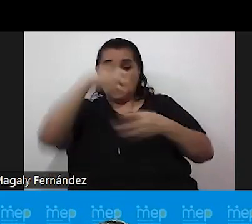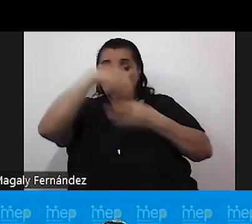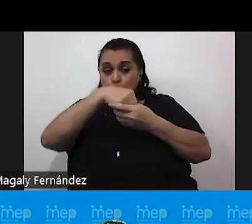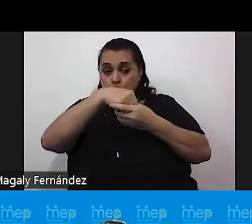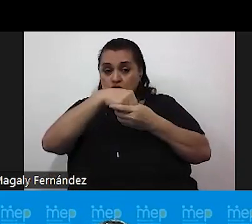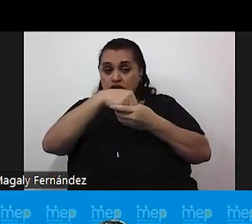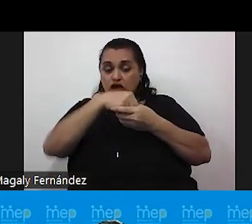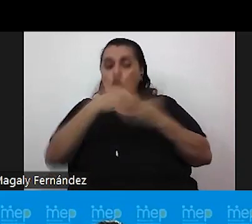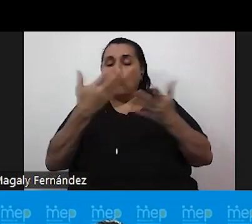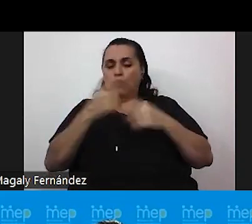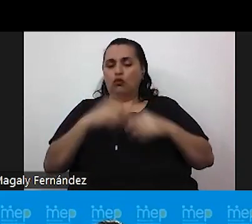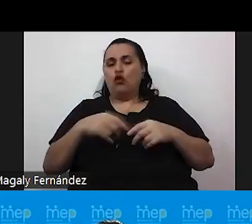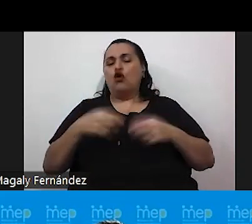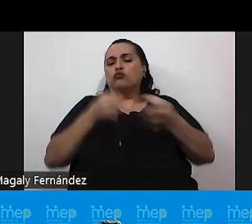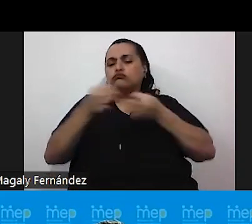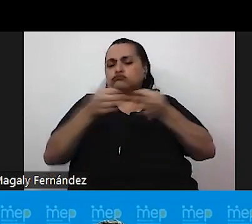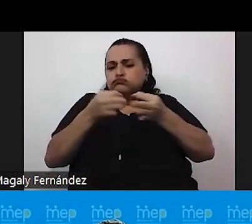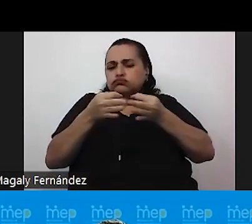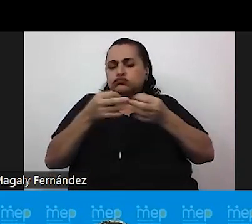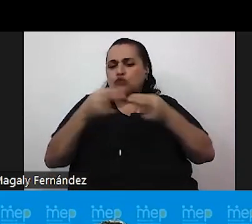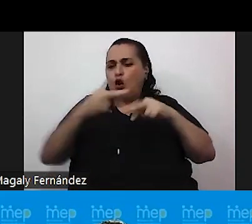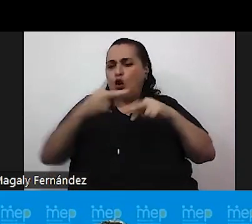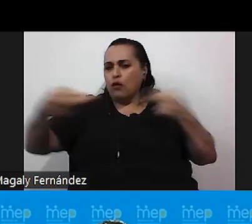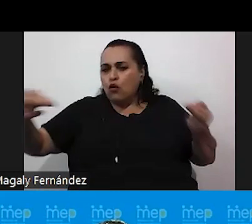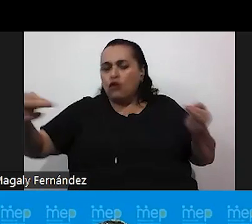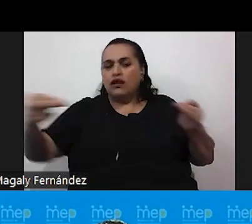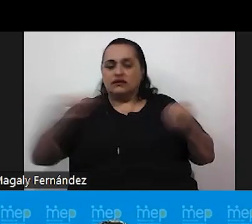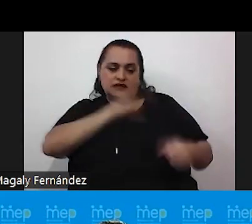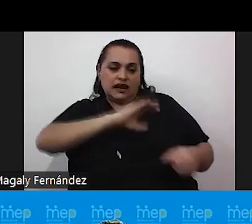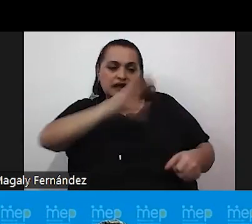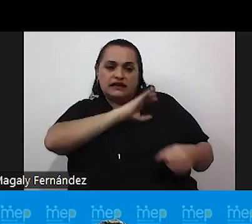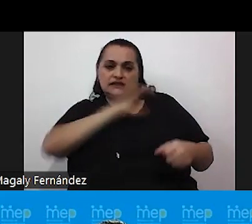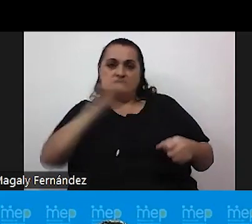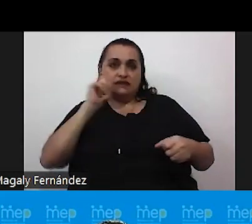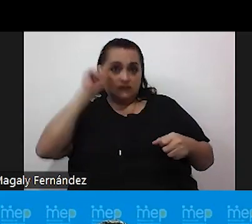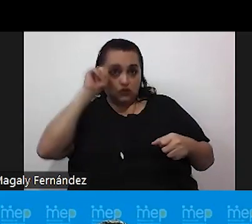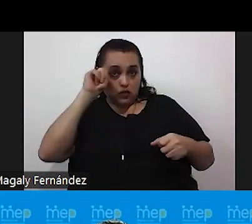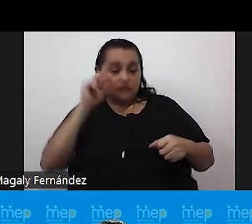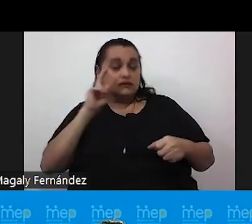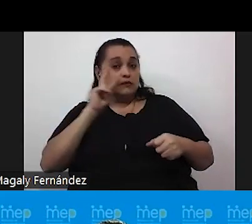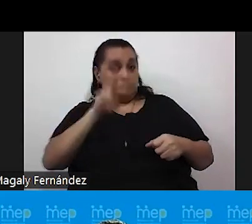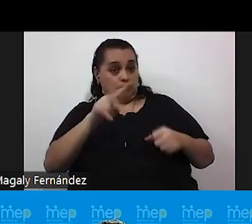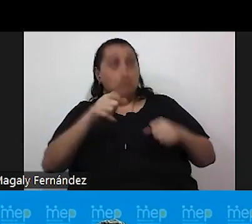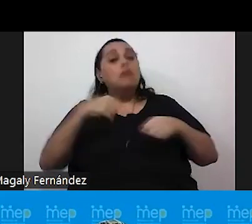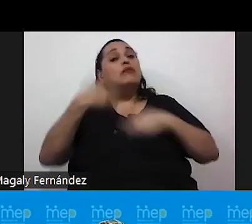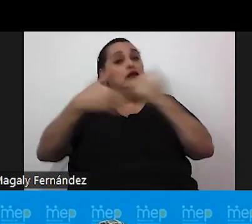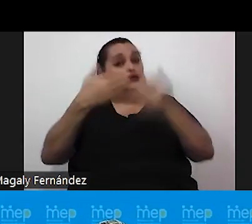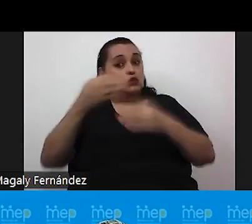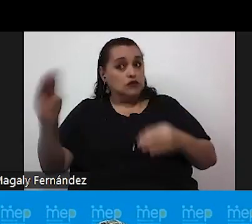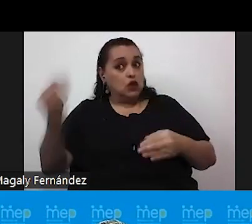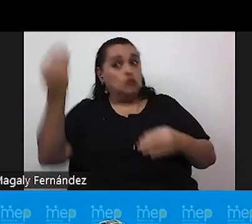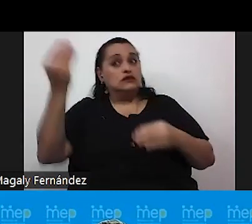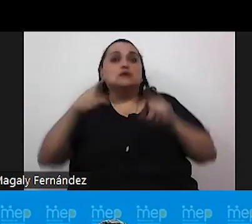como cromosomas, hormonas y características sexuales que aún así se pueden dar después de la adolescencia.